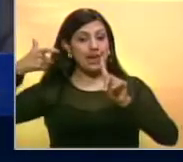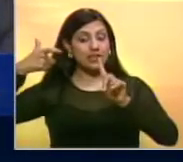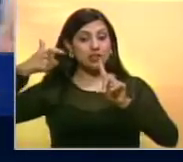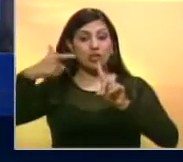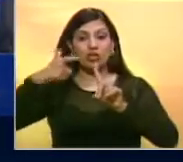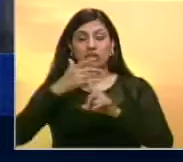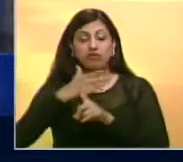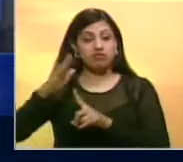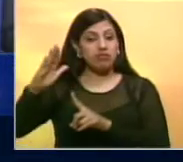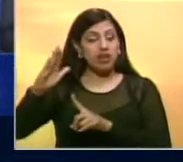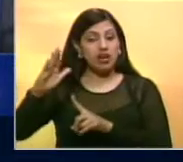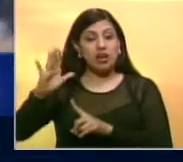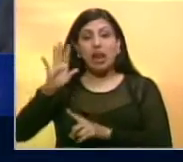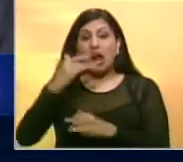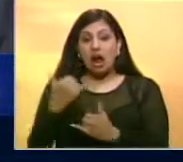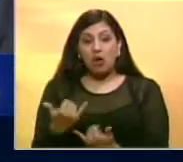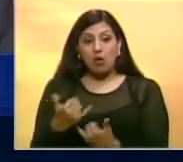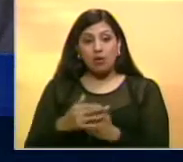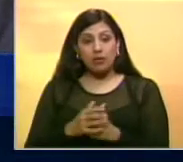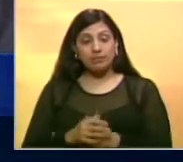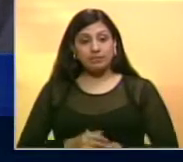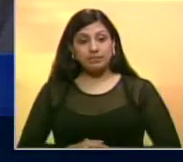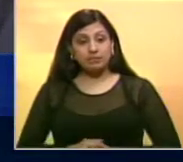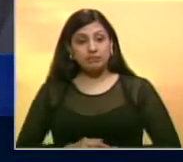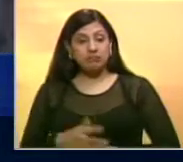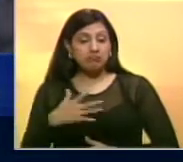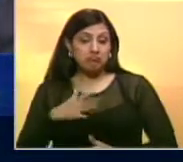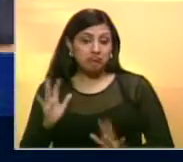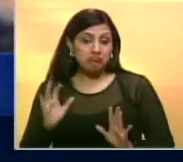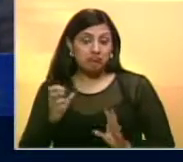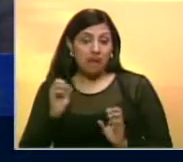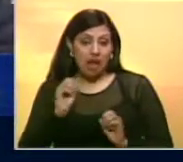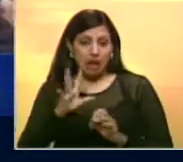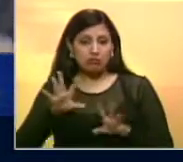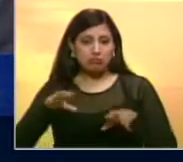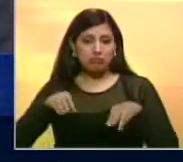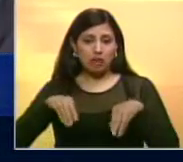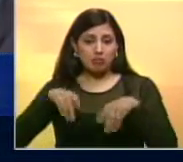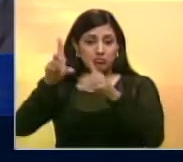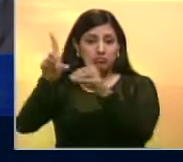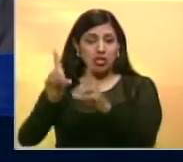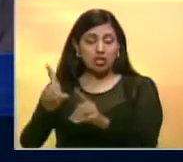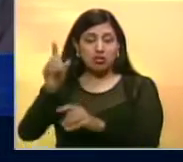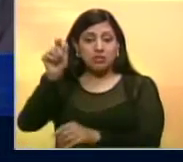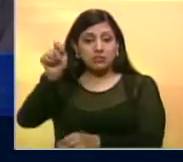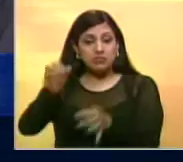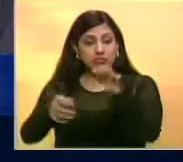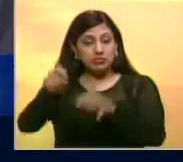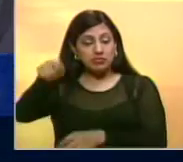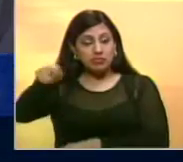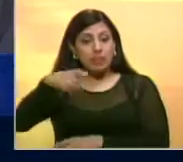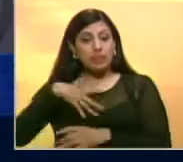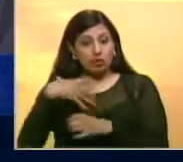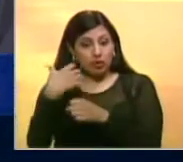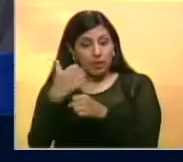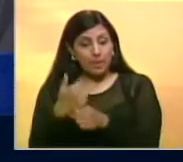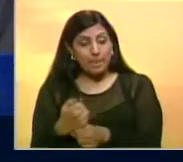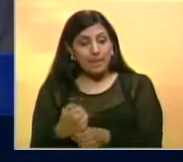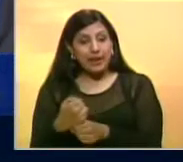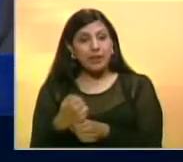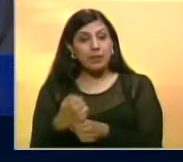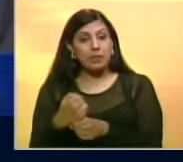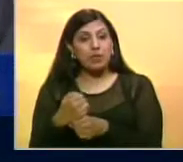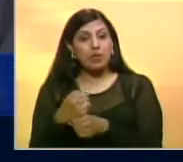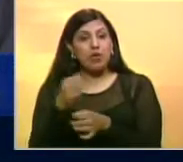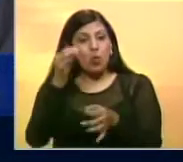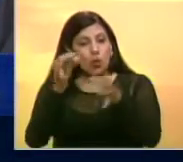sido impugnada la elección del Estado de Amazonas. Por supuesto, reconocemos la decisión del Tribunal Supremo de Justicia, esperamos que se haga